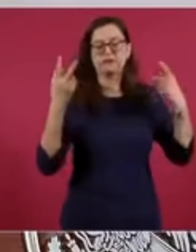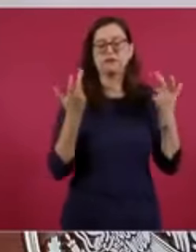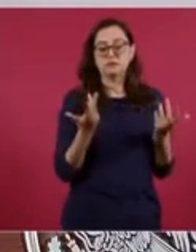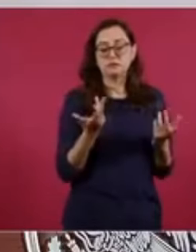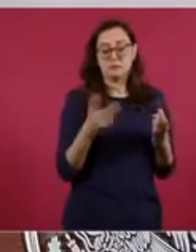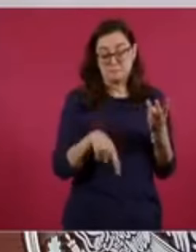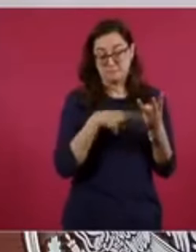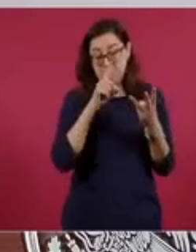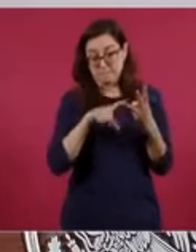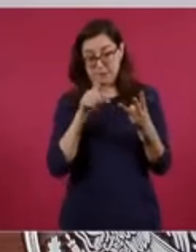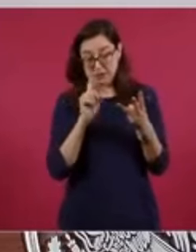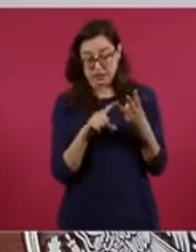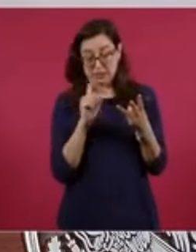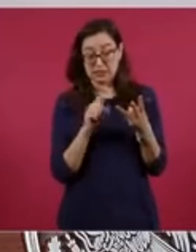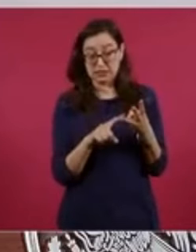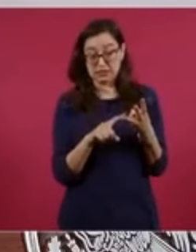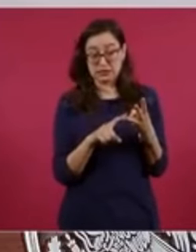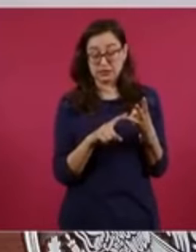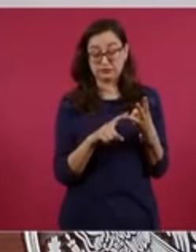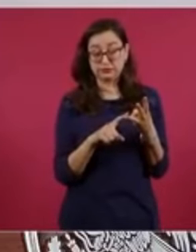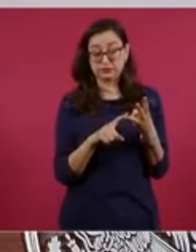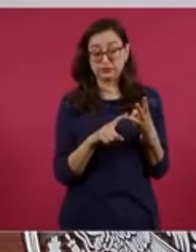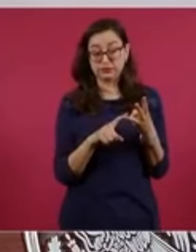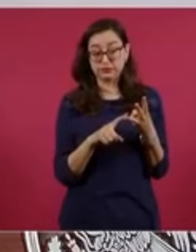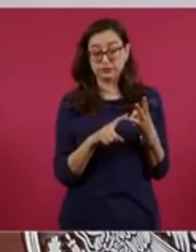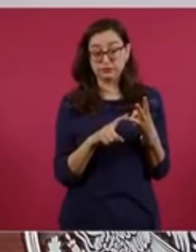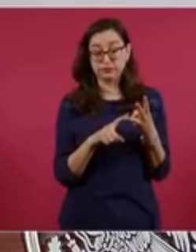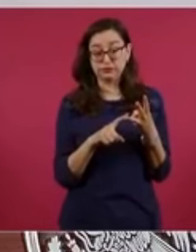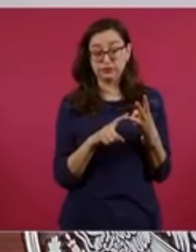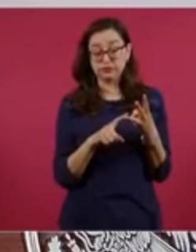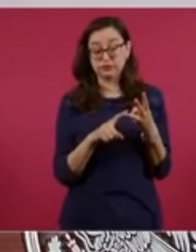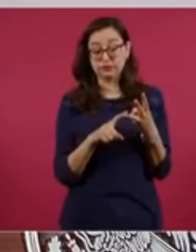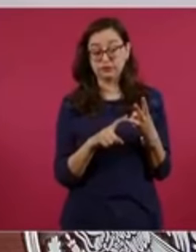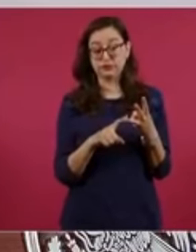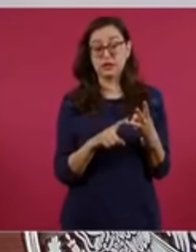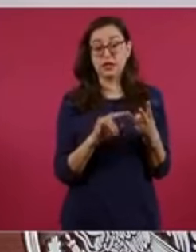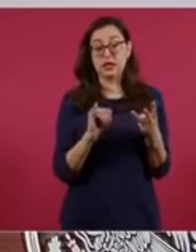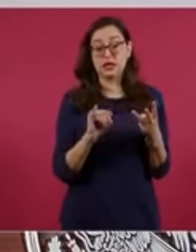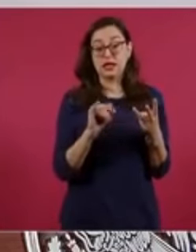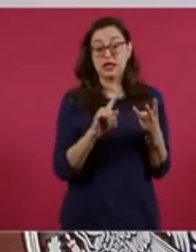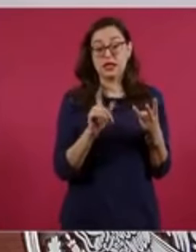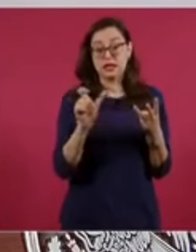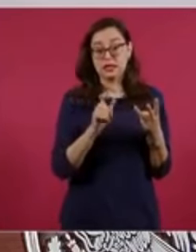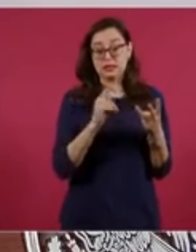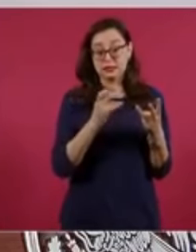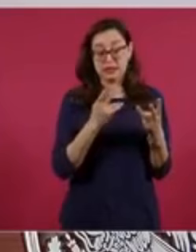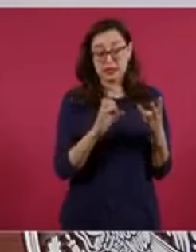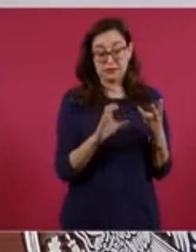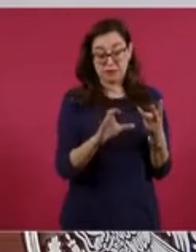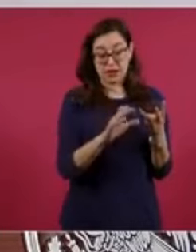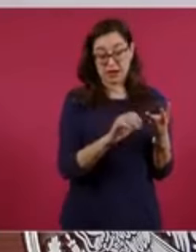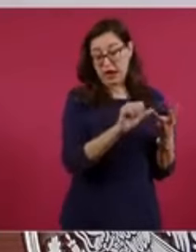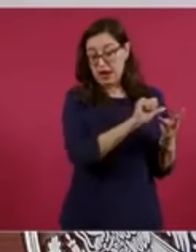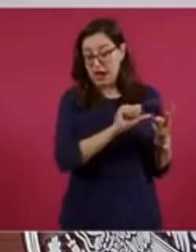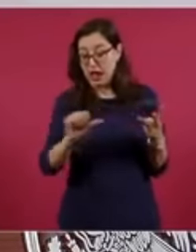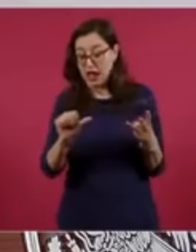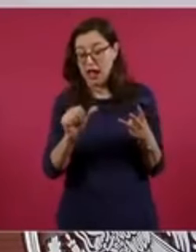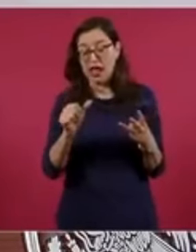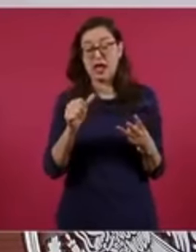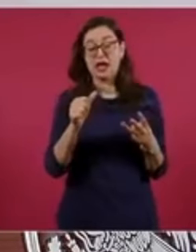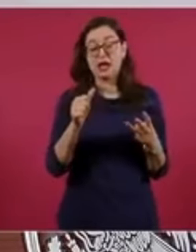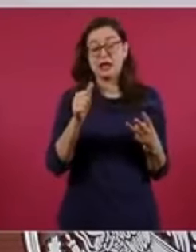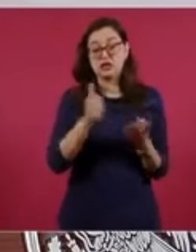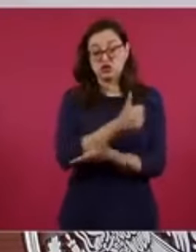Con respecto a la otra línea K, que es la que va desde Ciudad Ixtepec hasta Ciudad Hidalgo, que es con la frontera con